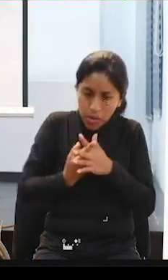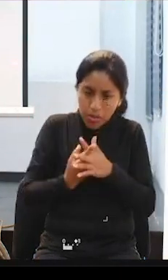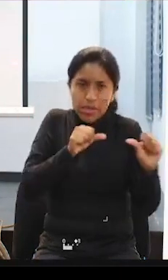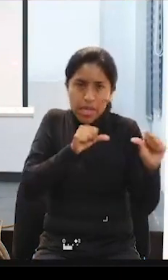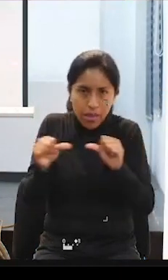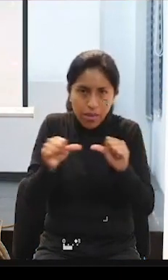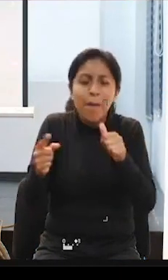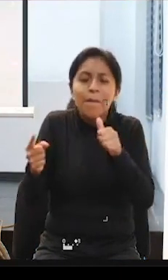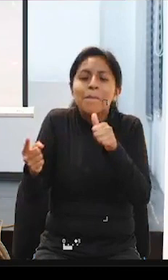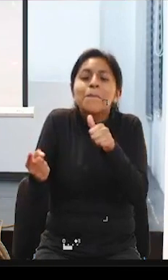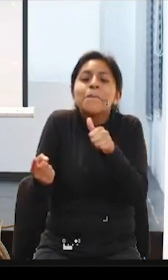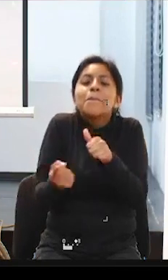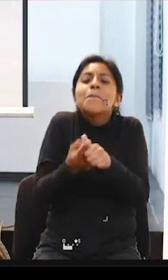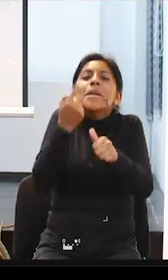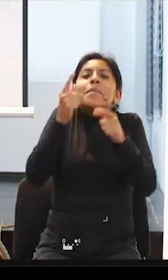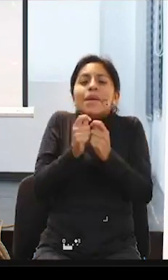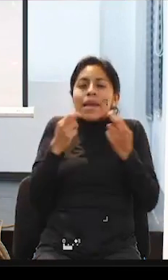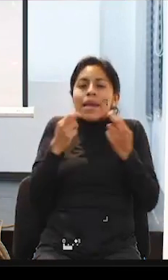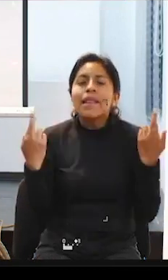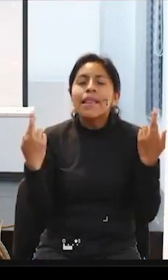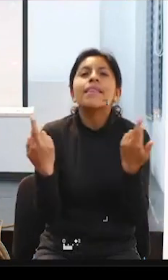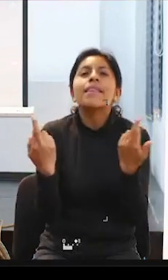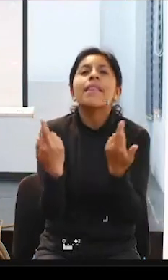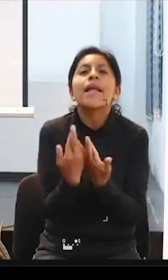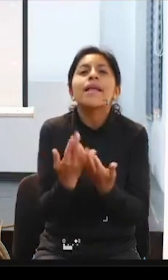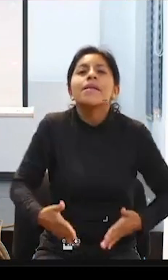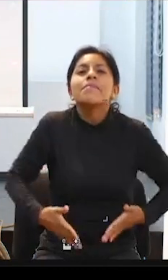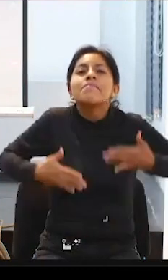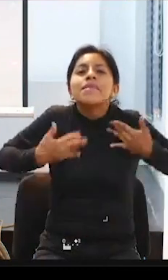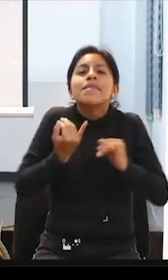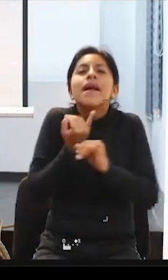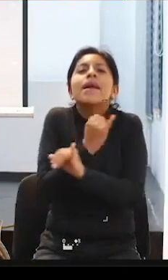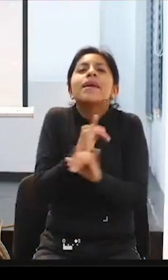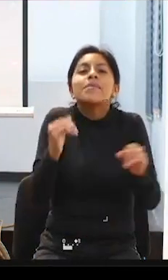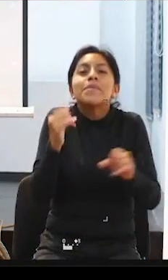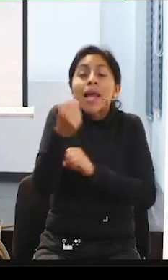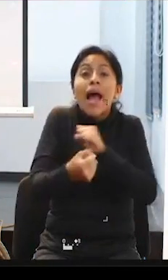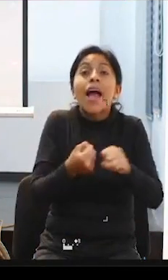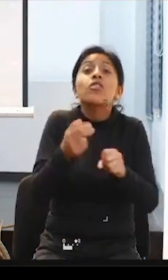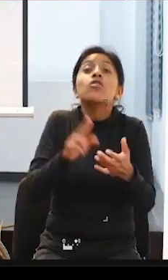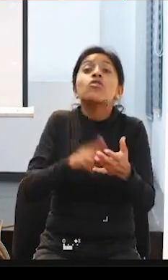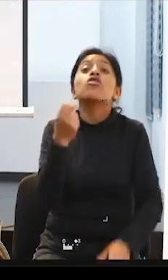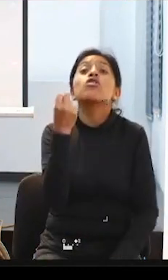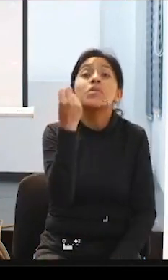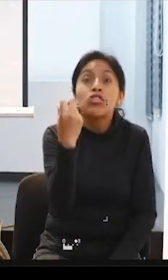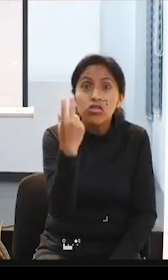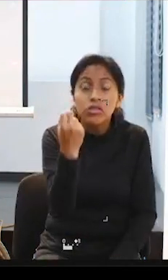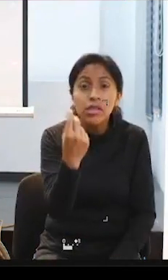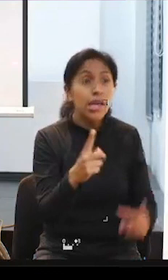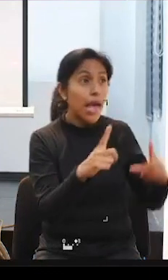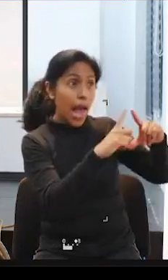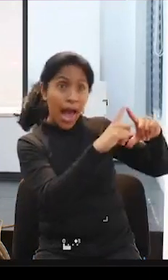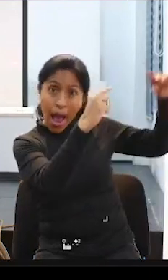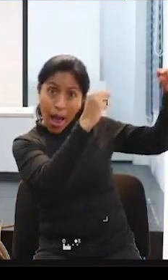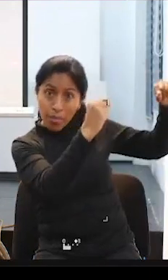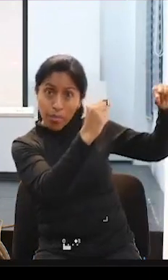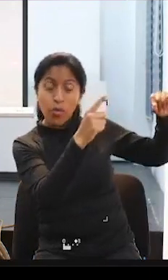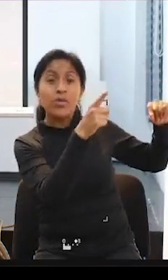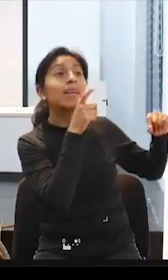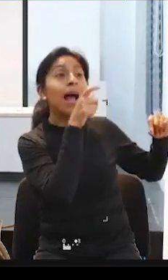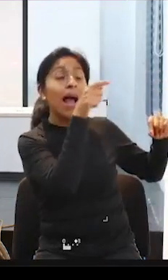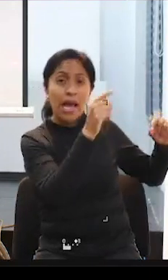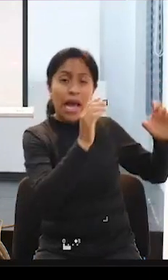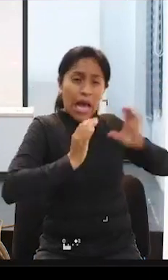primer taller nacional de vida independiente en el 2012, a la cual han venido los compañeros de Japón, los que nos han capacitado.